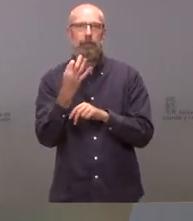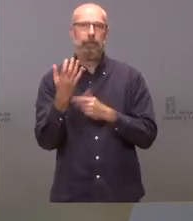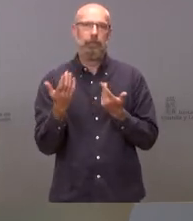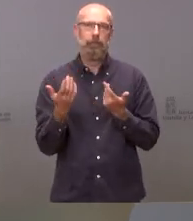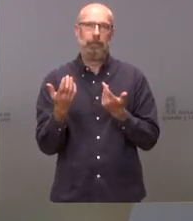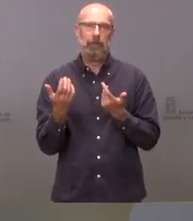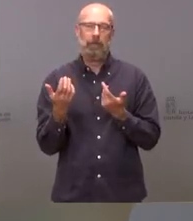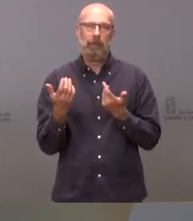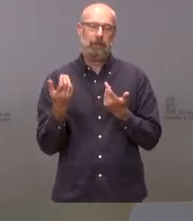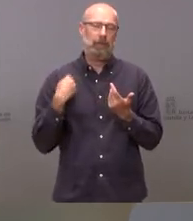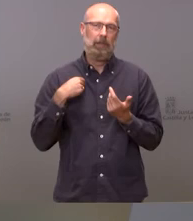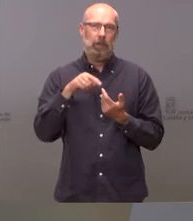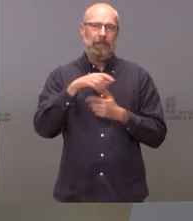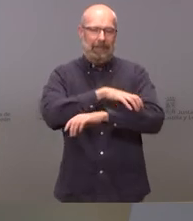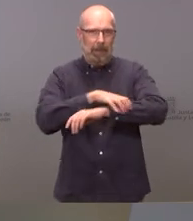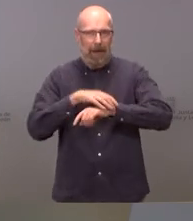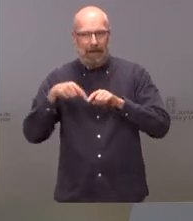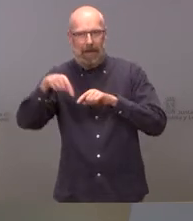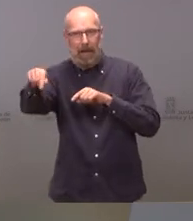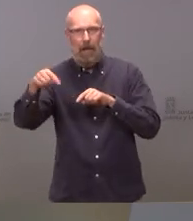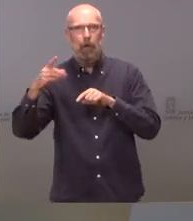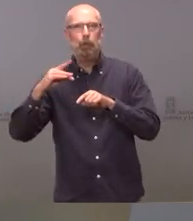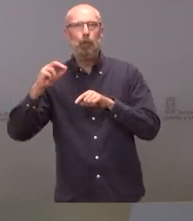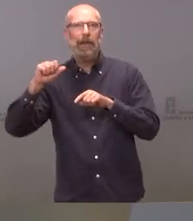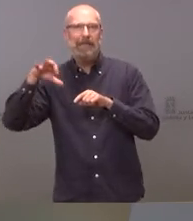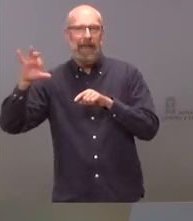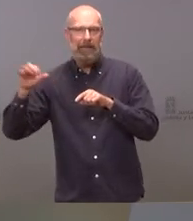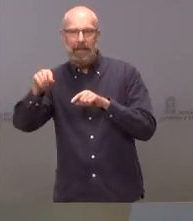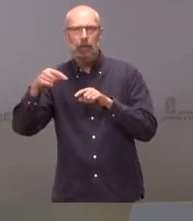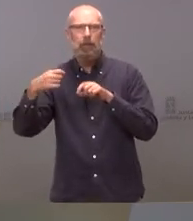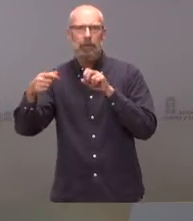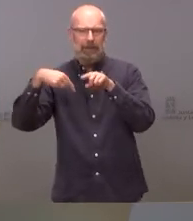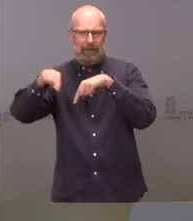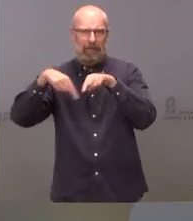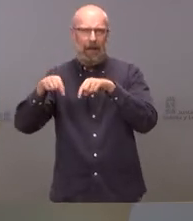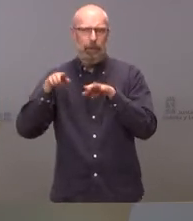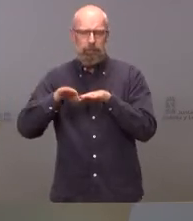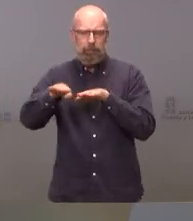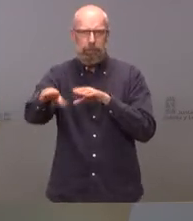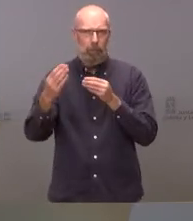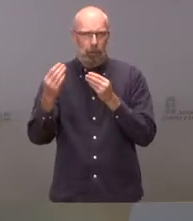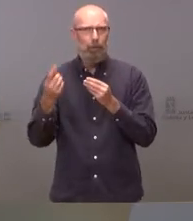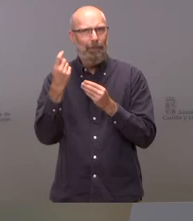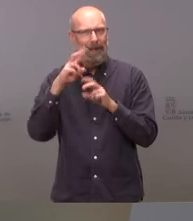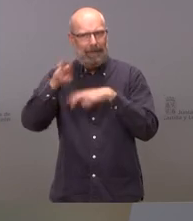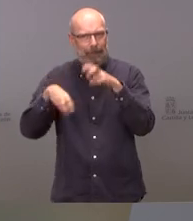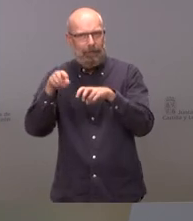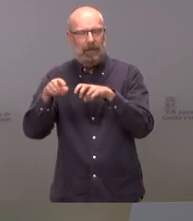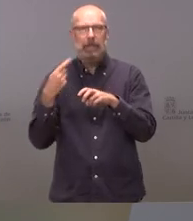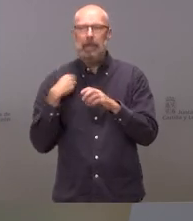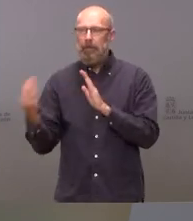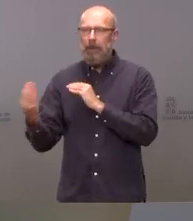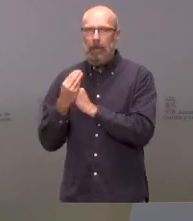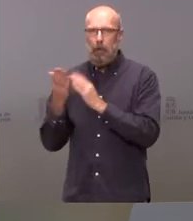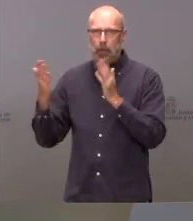Dueñas y Simancas que vemos como tiene un tráfico muy intenso y que es absolutamente necesario que no tiene ninguna dotación la